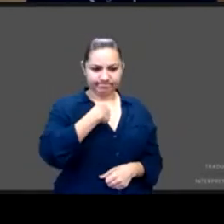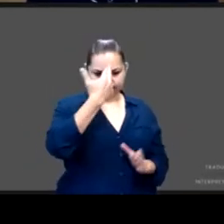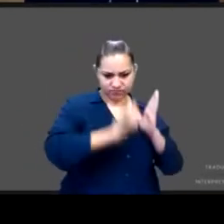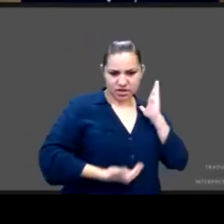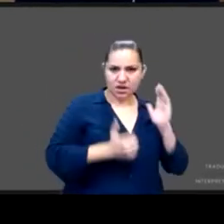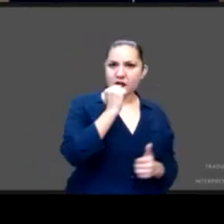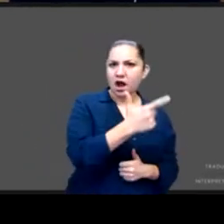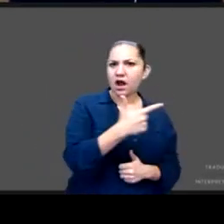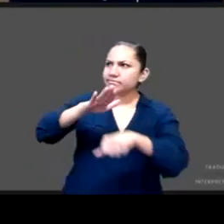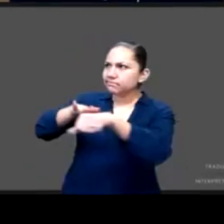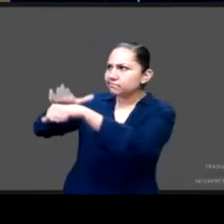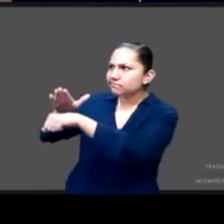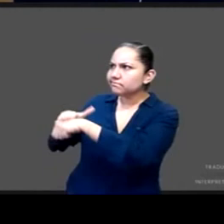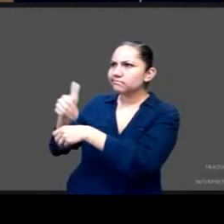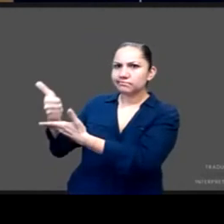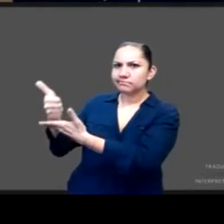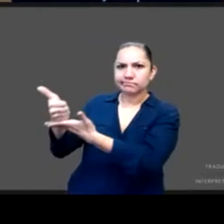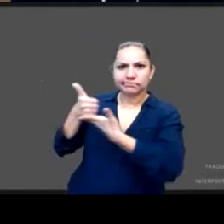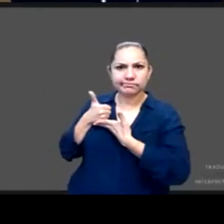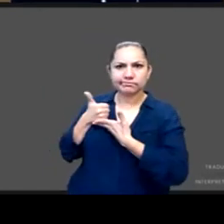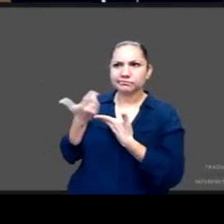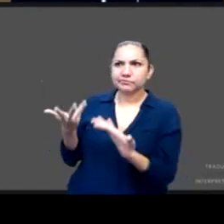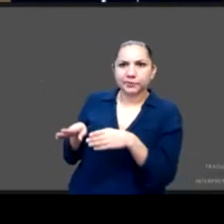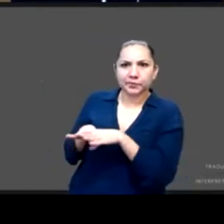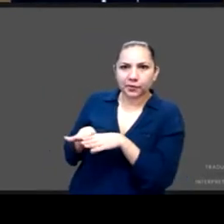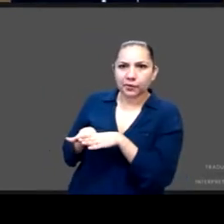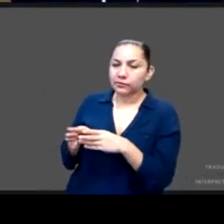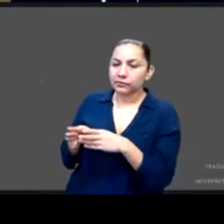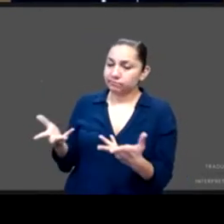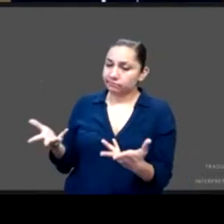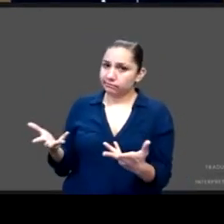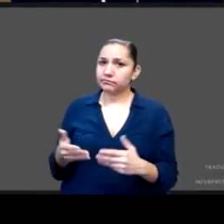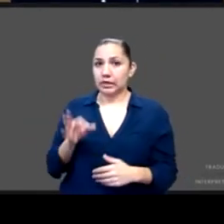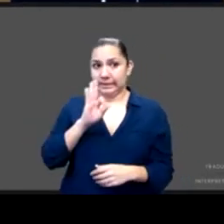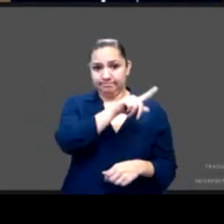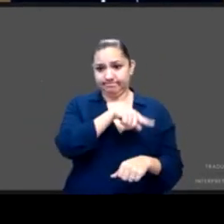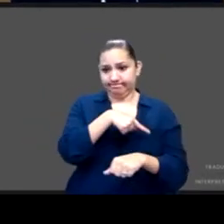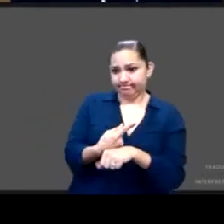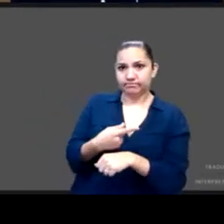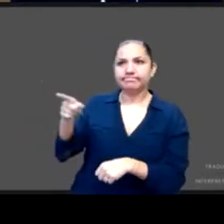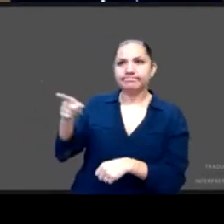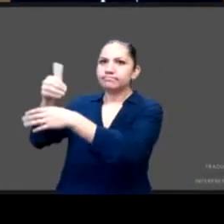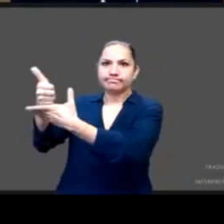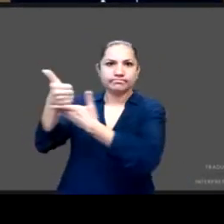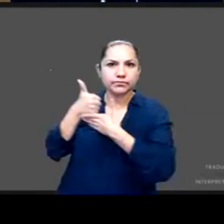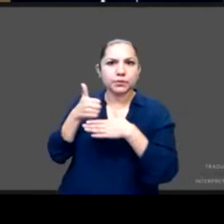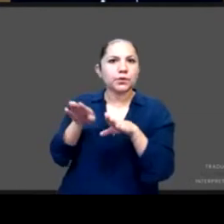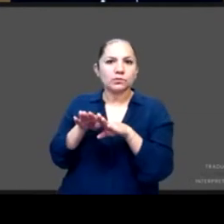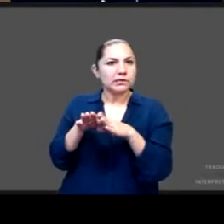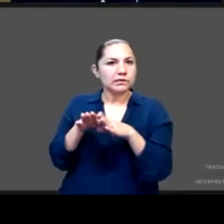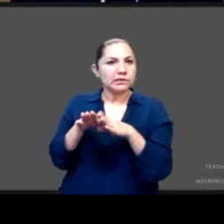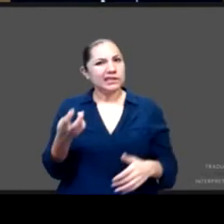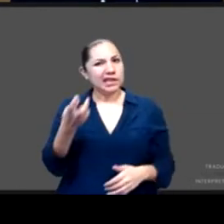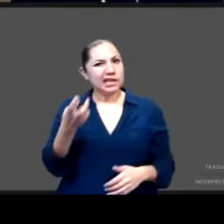de género o de una violación sexual y para ello pues no solamente pensar en cuáles son los retos habituales